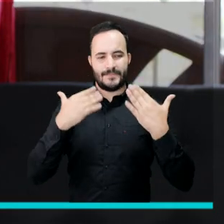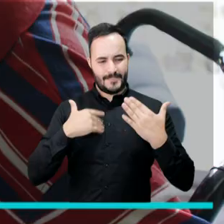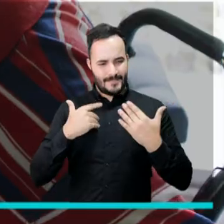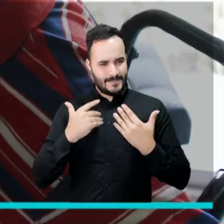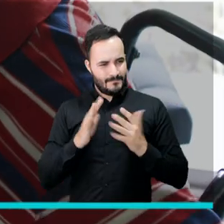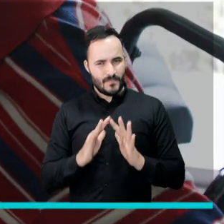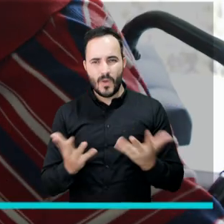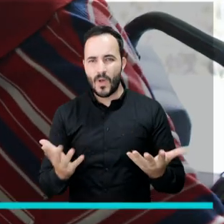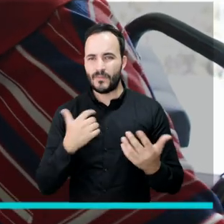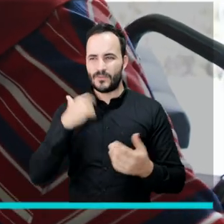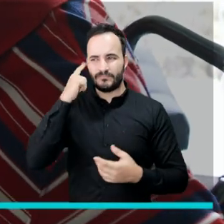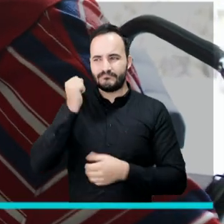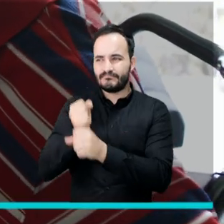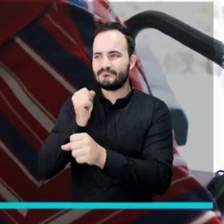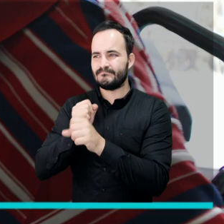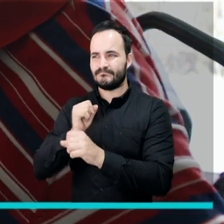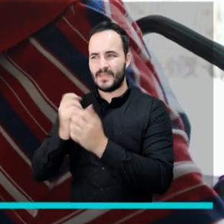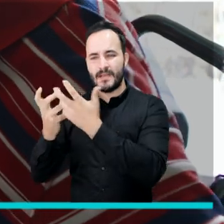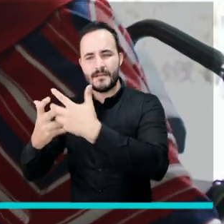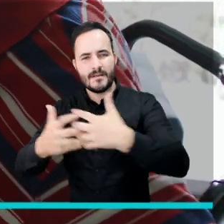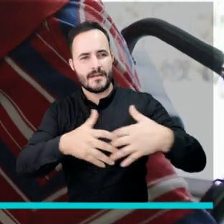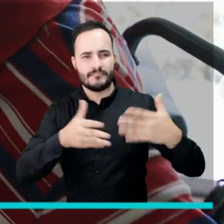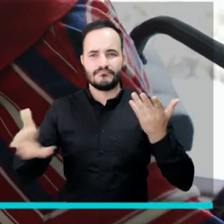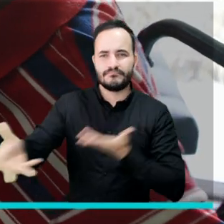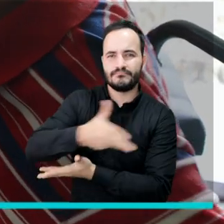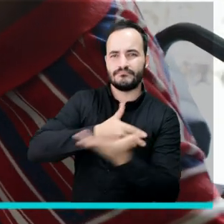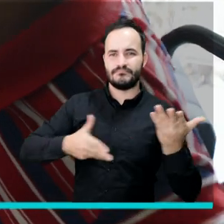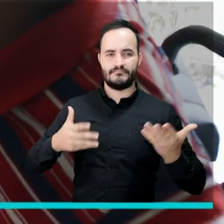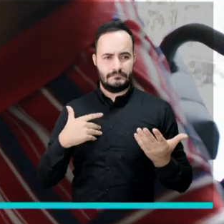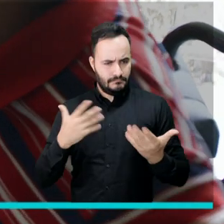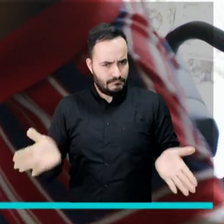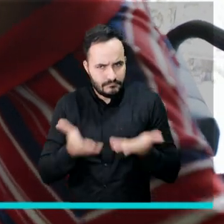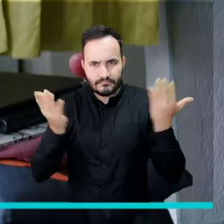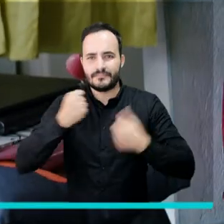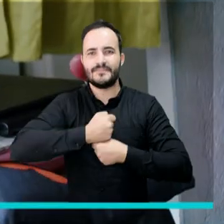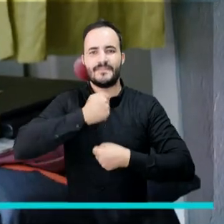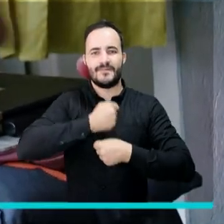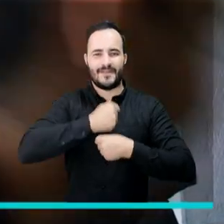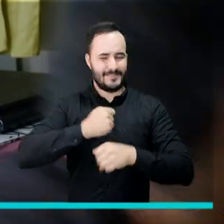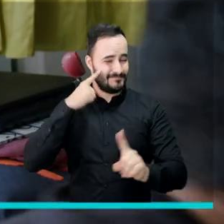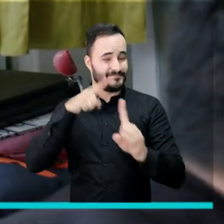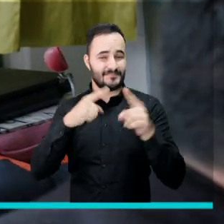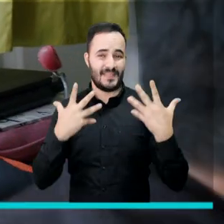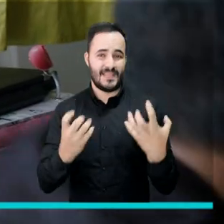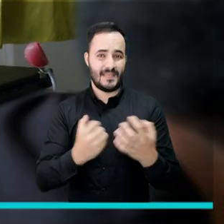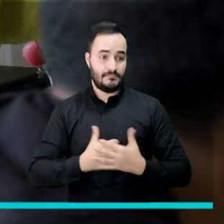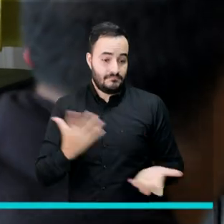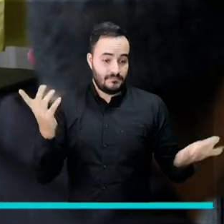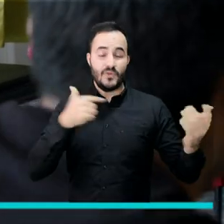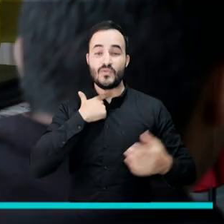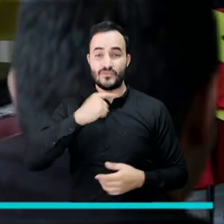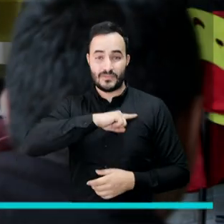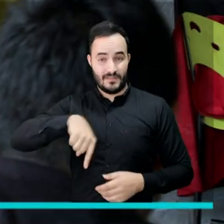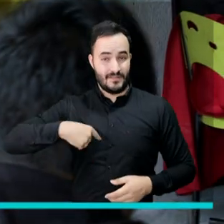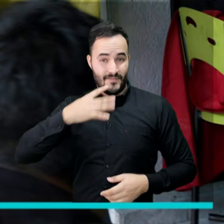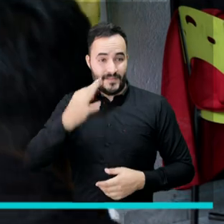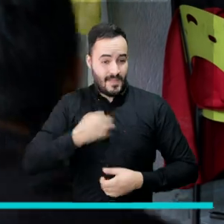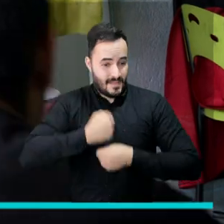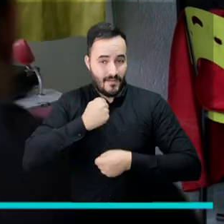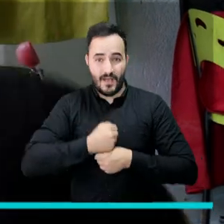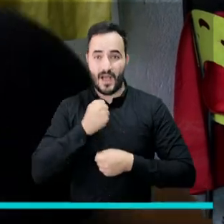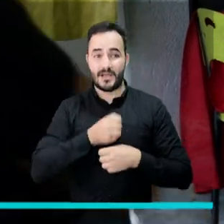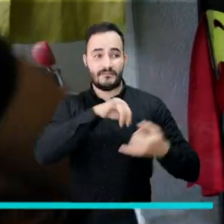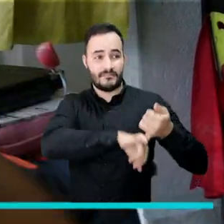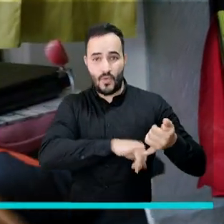desempeñándonos laboralmente. Trabajar mucho. Es lo que a nosotros nos gusta hacer,